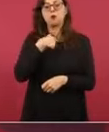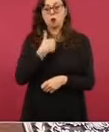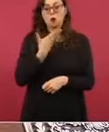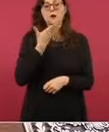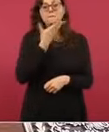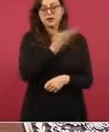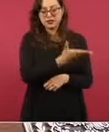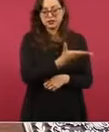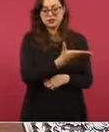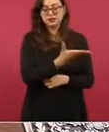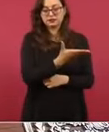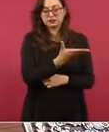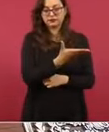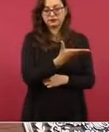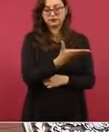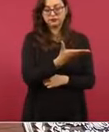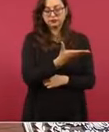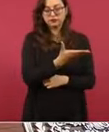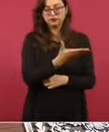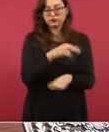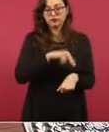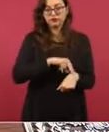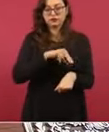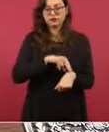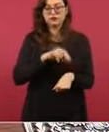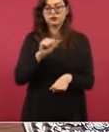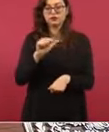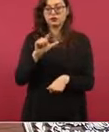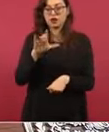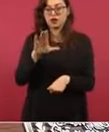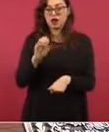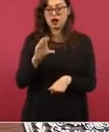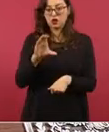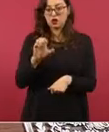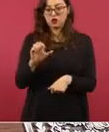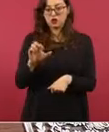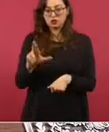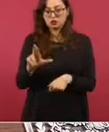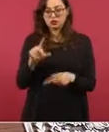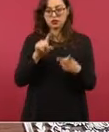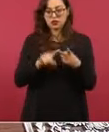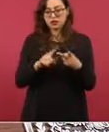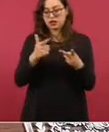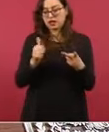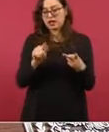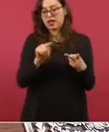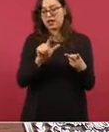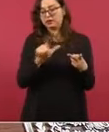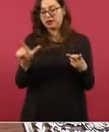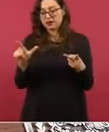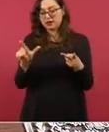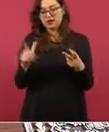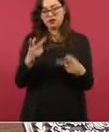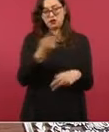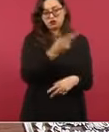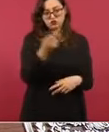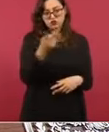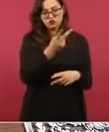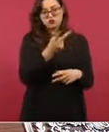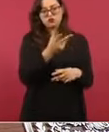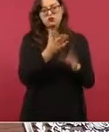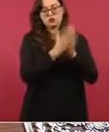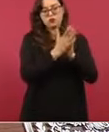al doctor Alcocer, al doctor López-Gatell que